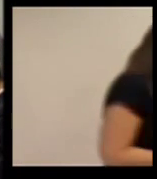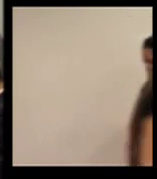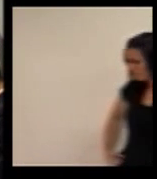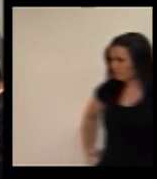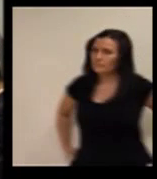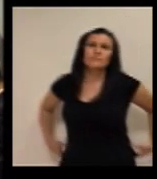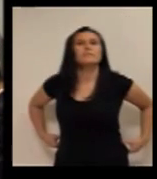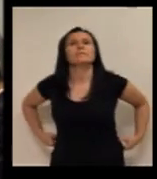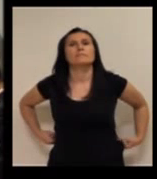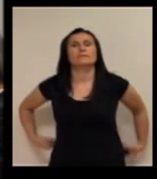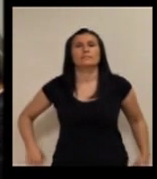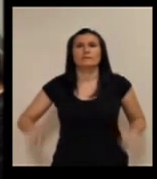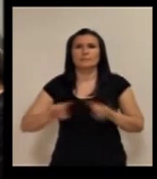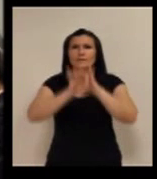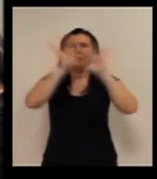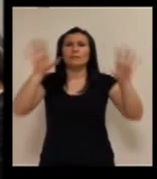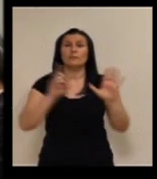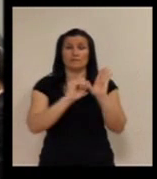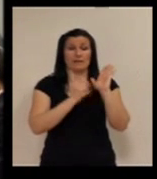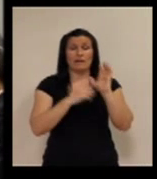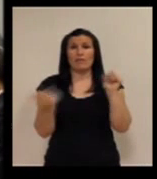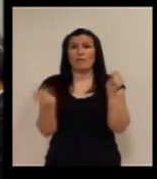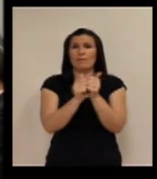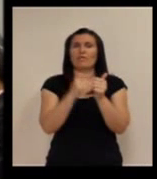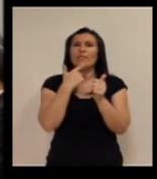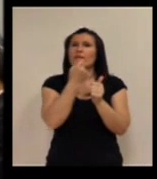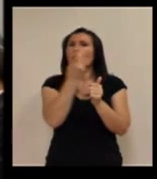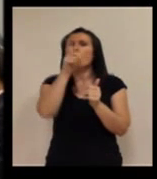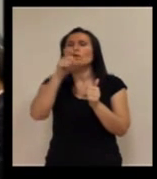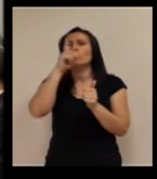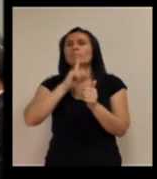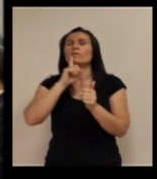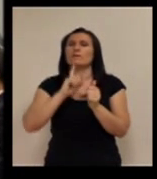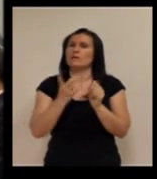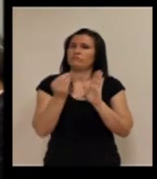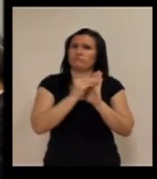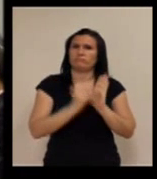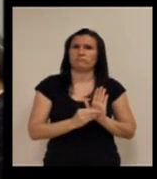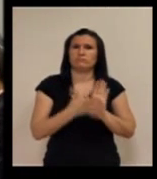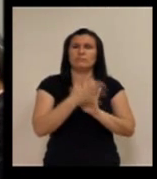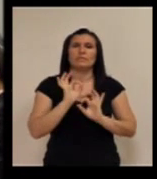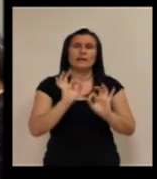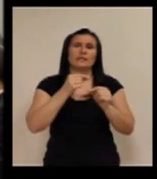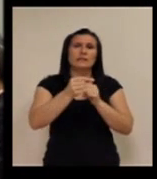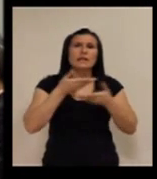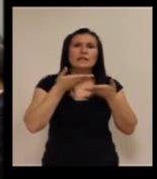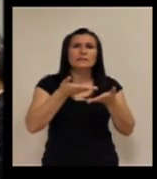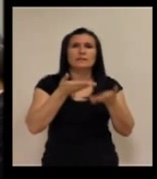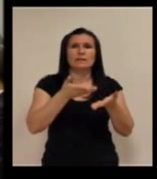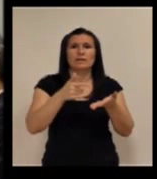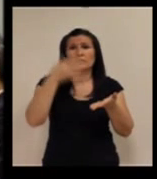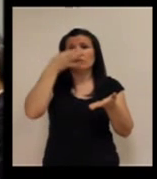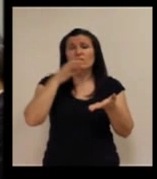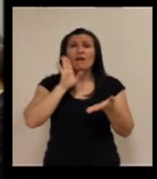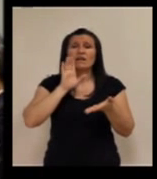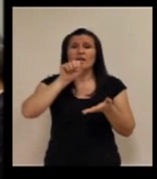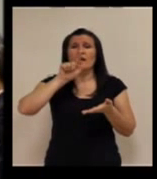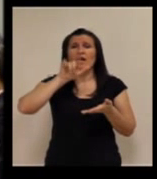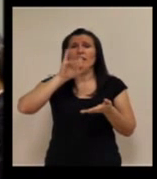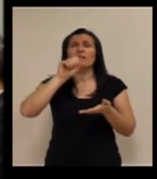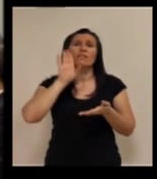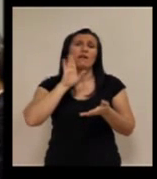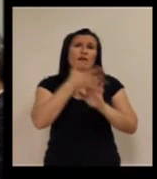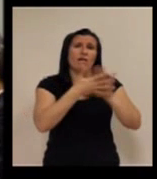Evidentemente, según ley de dependencia, hay perfiles que entran, en su pía viene la teleasistencia. Y yo creo que explica Valicia,